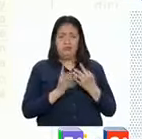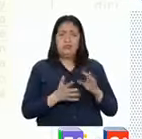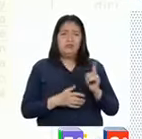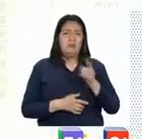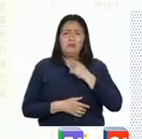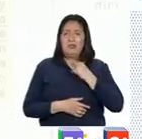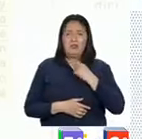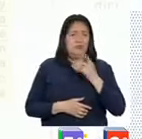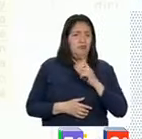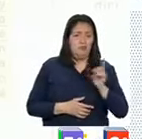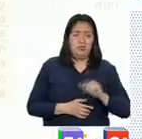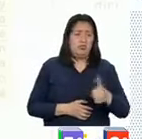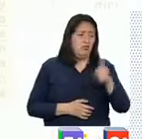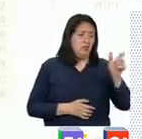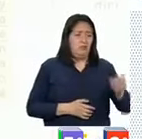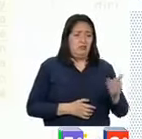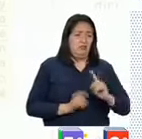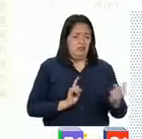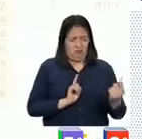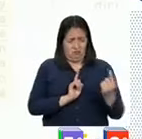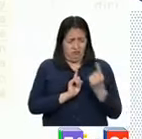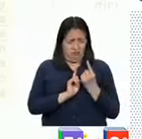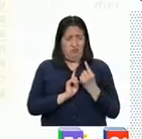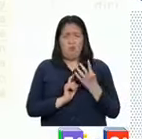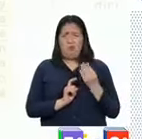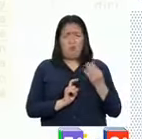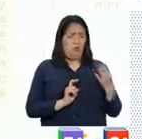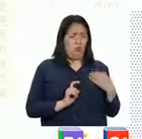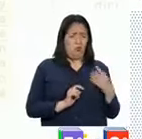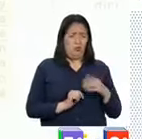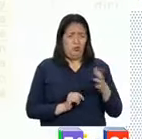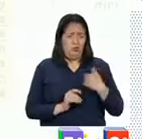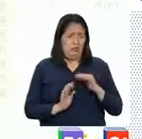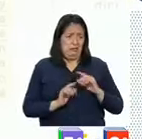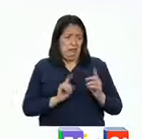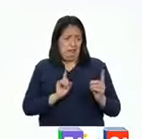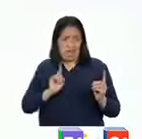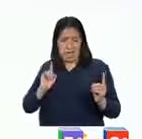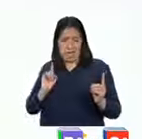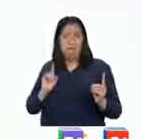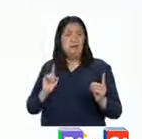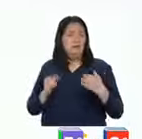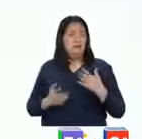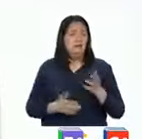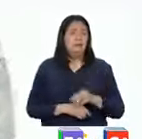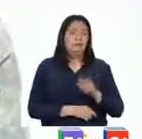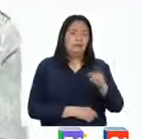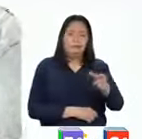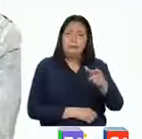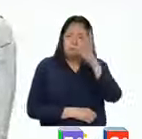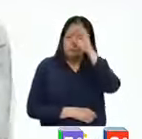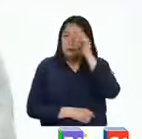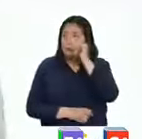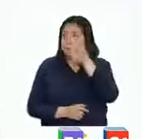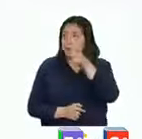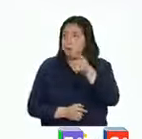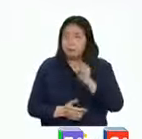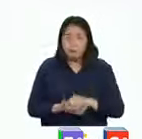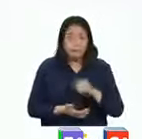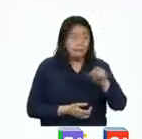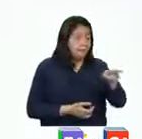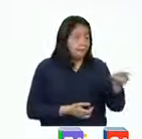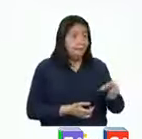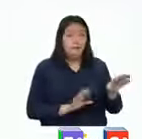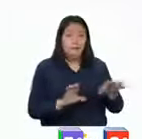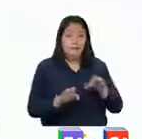No me gustó que extraños se aproximaran mucho a mí. Me dieron ganas de retroceder. Muy bien, chicas y chicos. Así como lo está